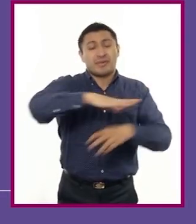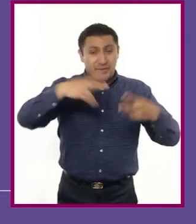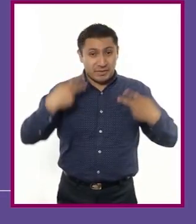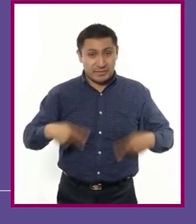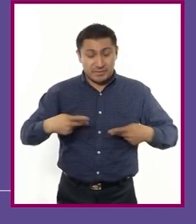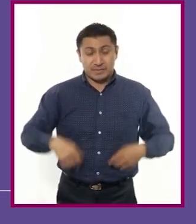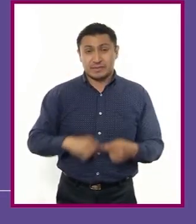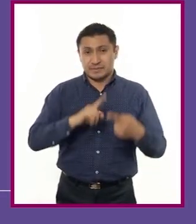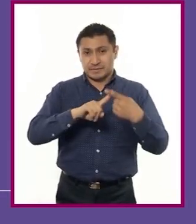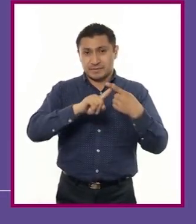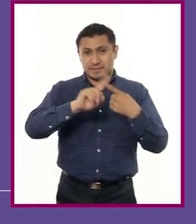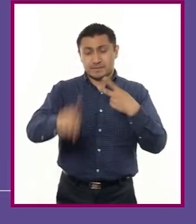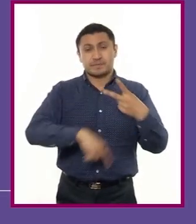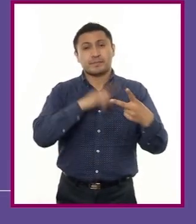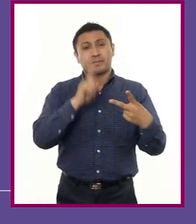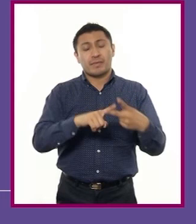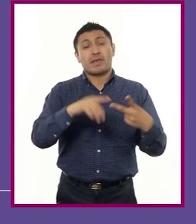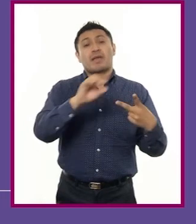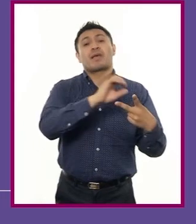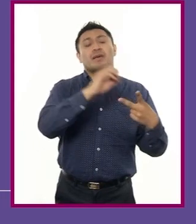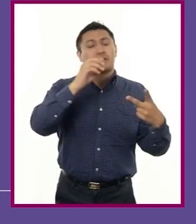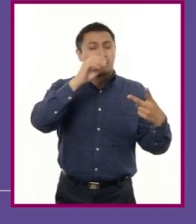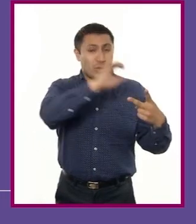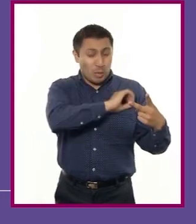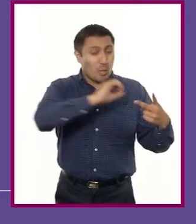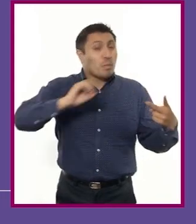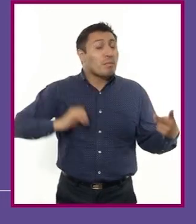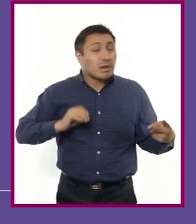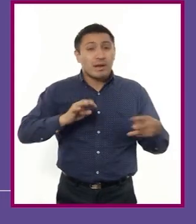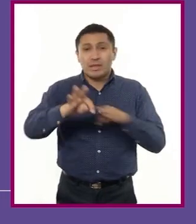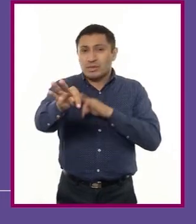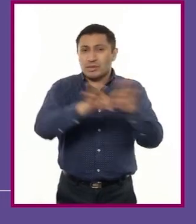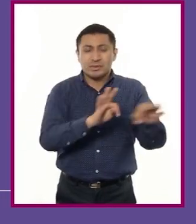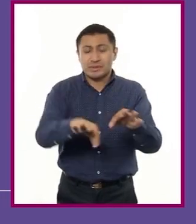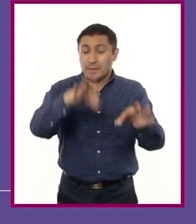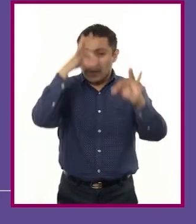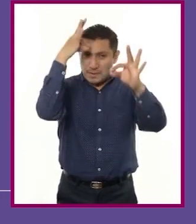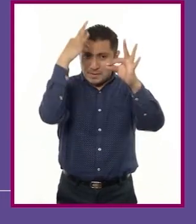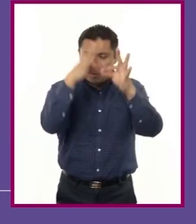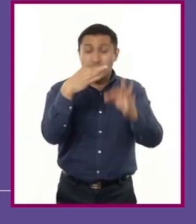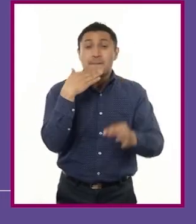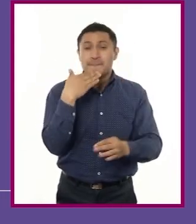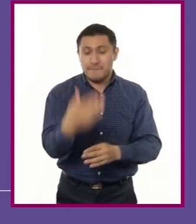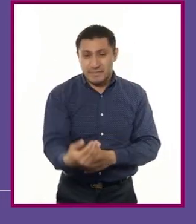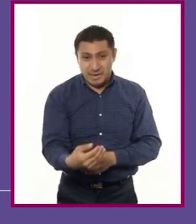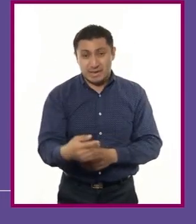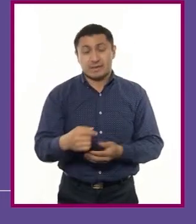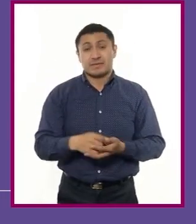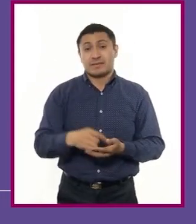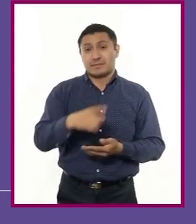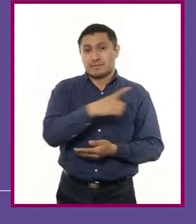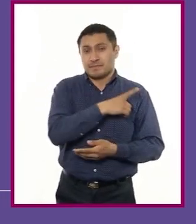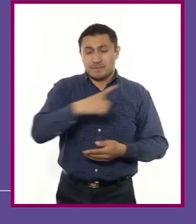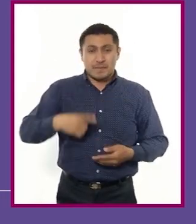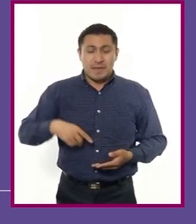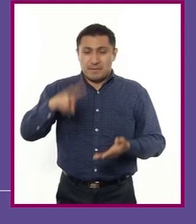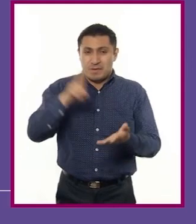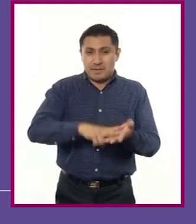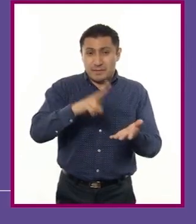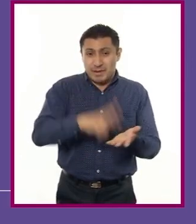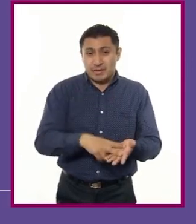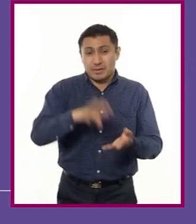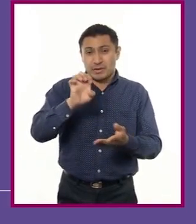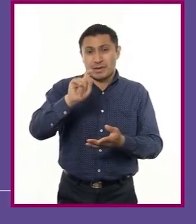2. Están obligadas y obligados a desempeñar su trabajo poniendo en práctica los principios y valores